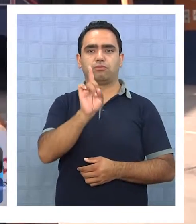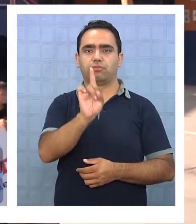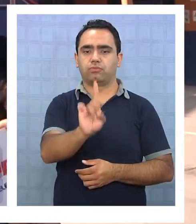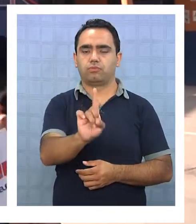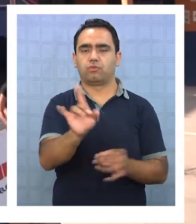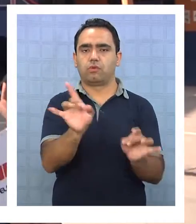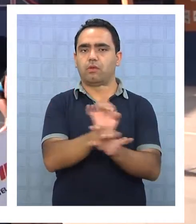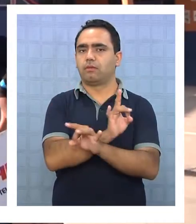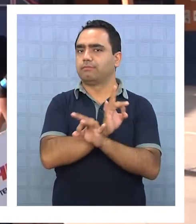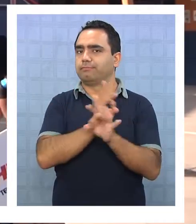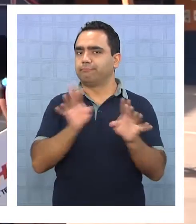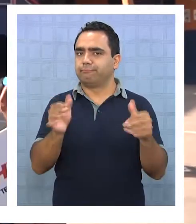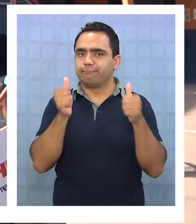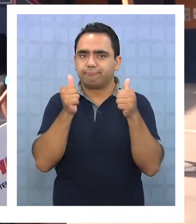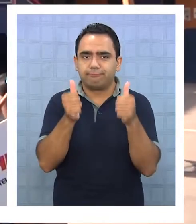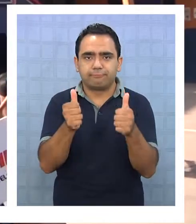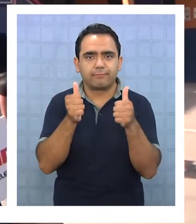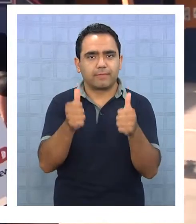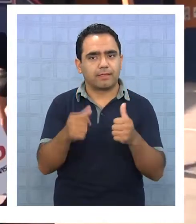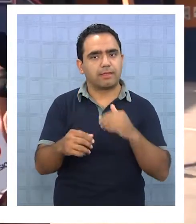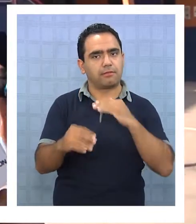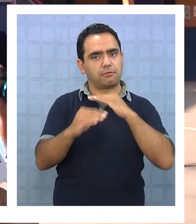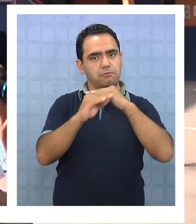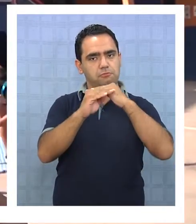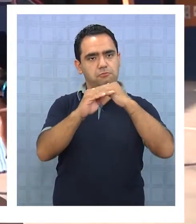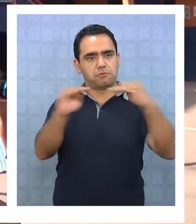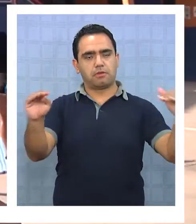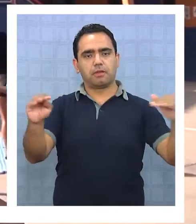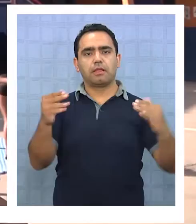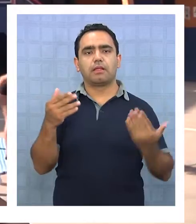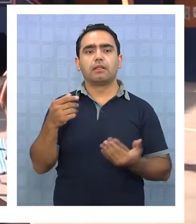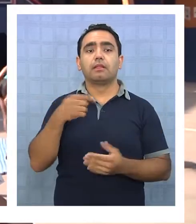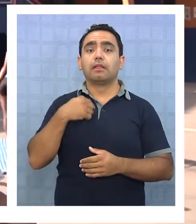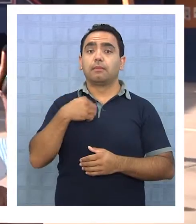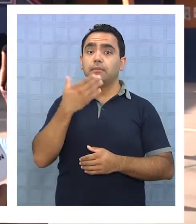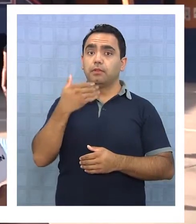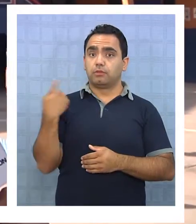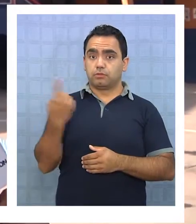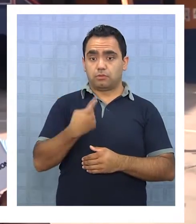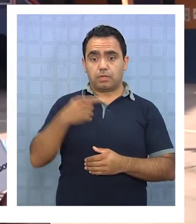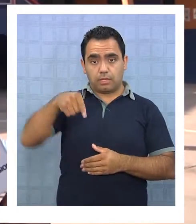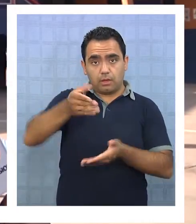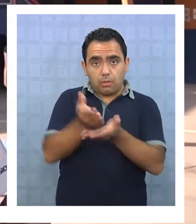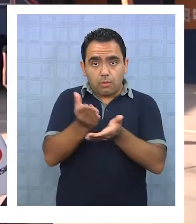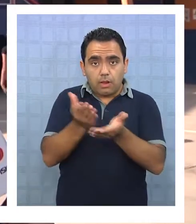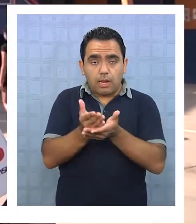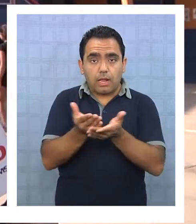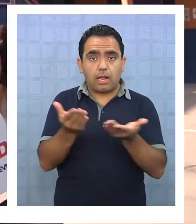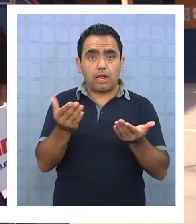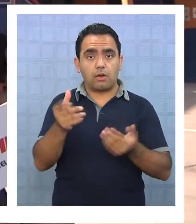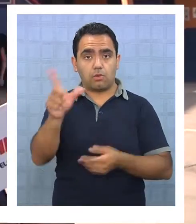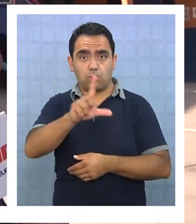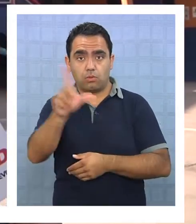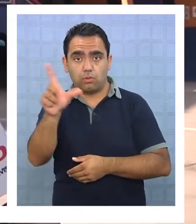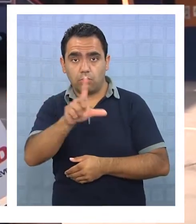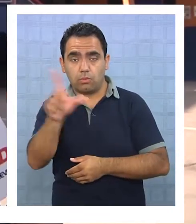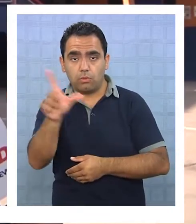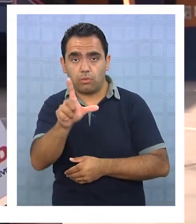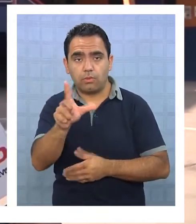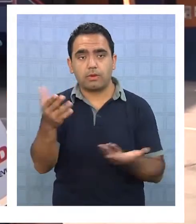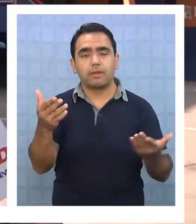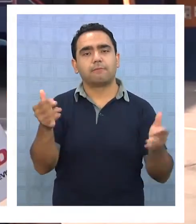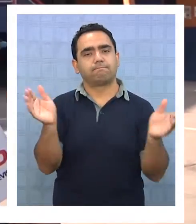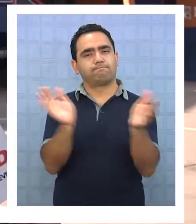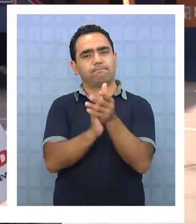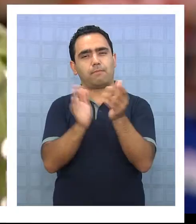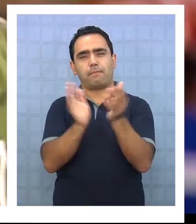es muy conformante, inclusive hoy día en el acto civil que se desarrolla a los días lunes en el colegio, se le hizo un paréntesis, le mandó un